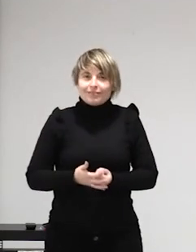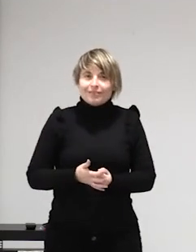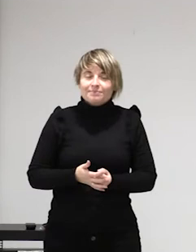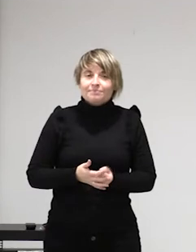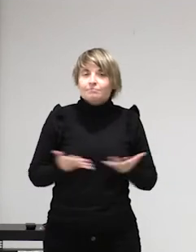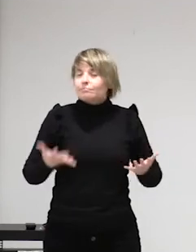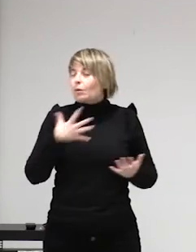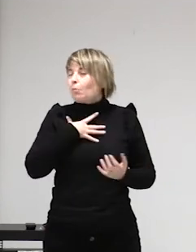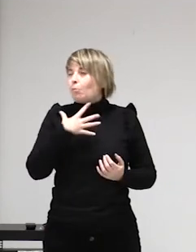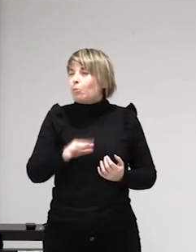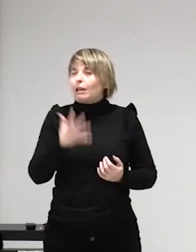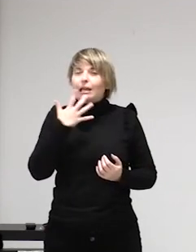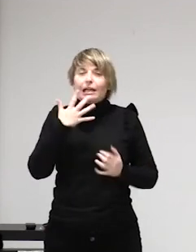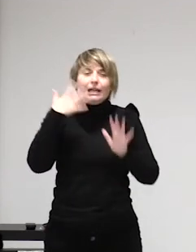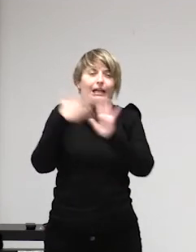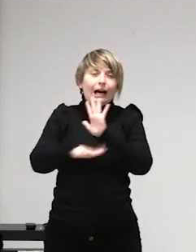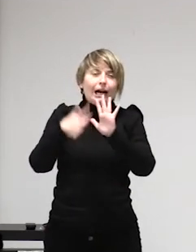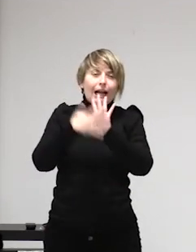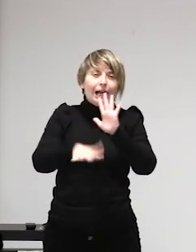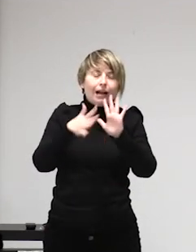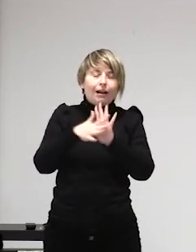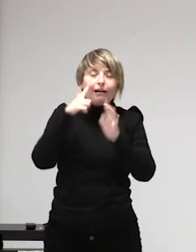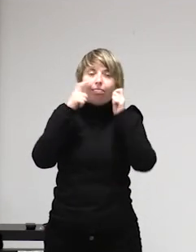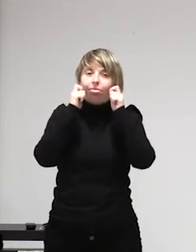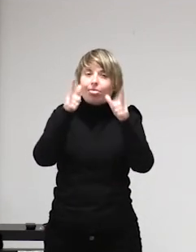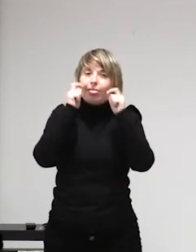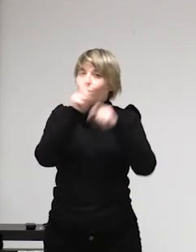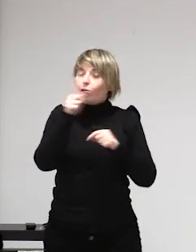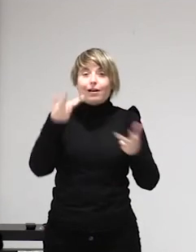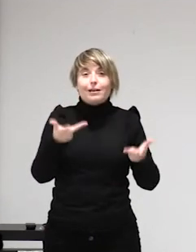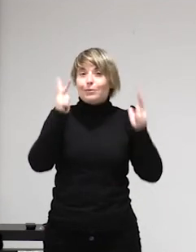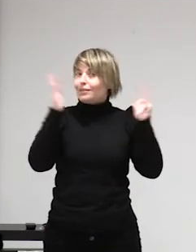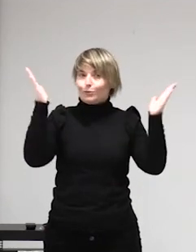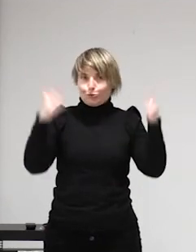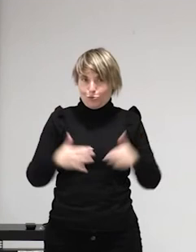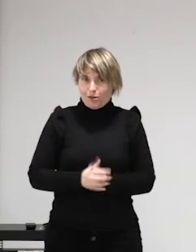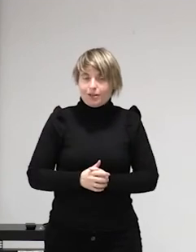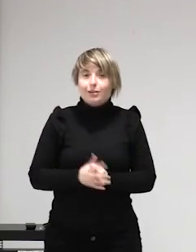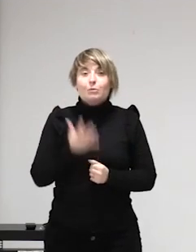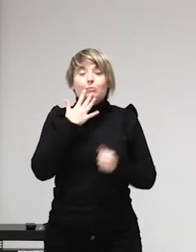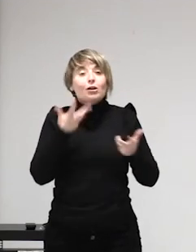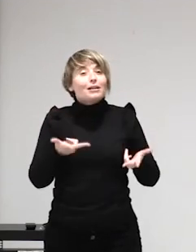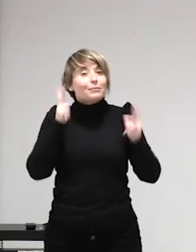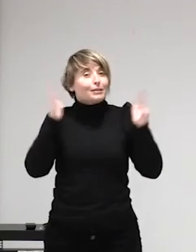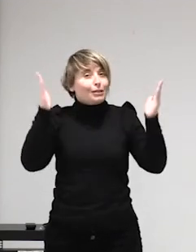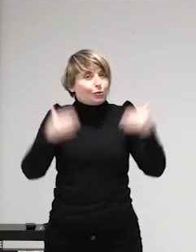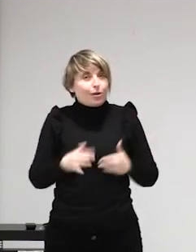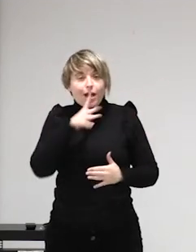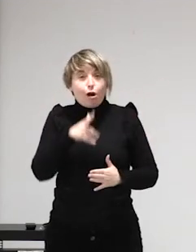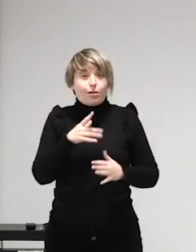con formato de pregunta Carol en una sociedad machista y patriarcal como en la que vivimos en la que todos hemos sido